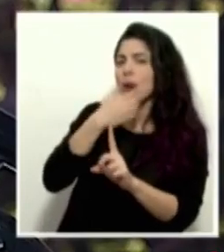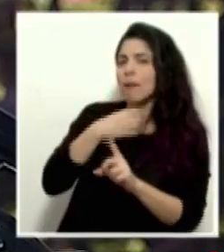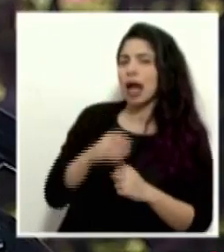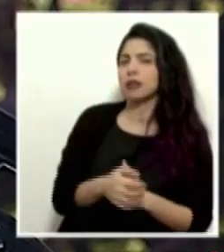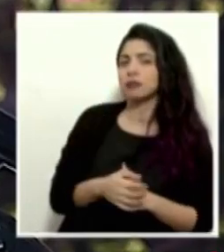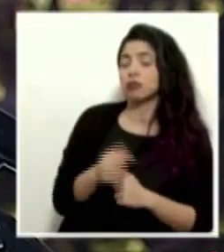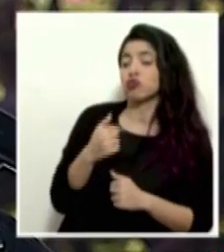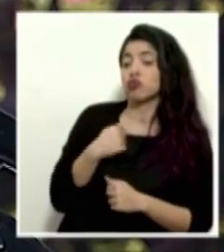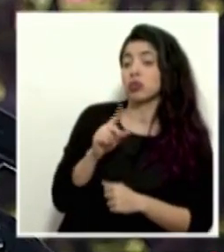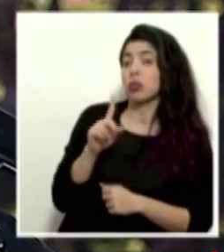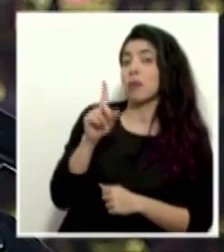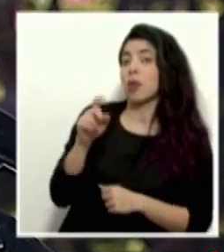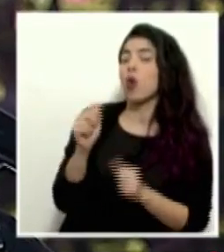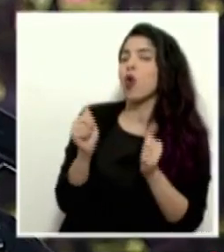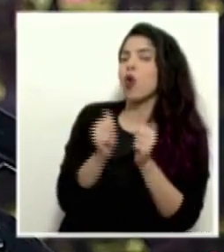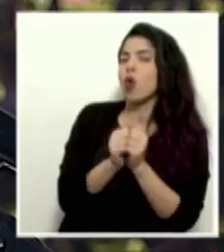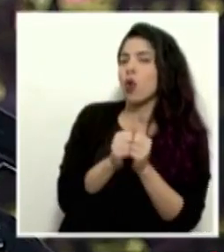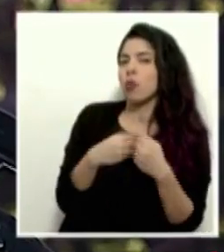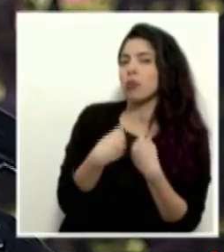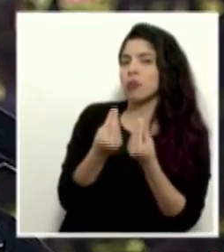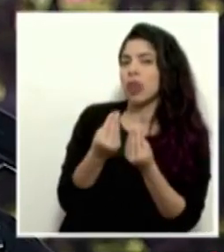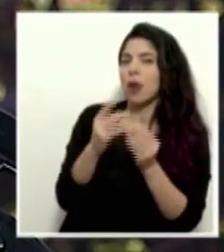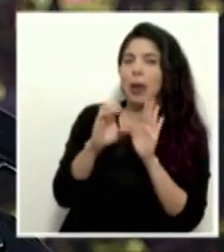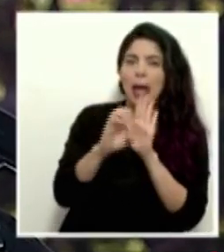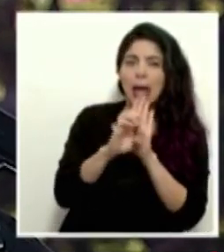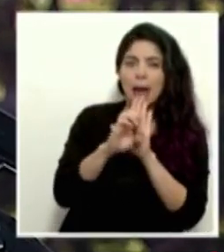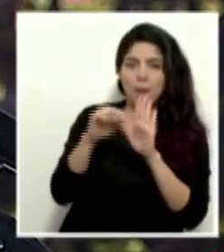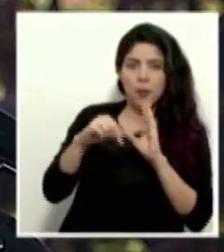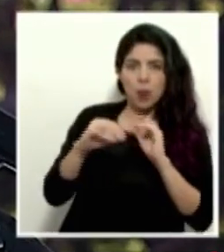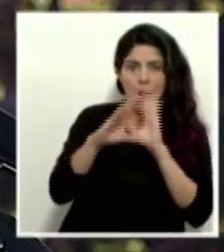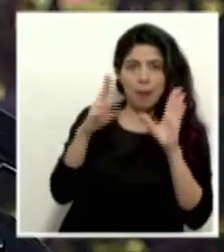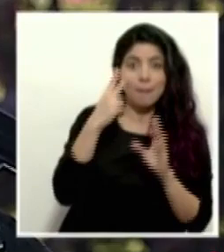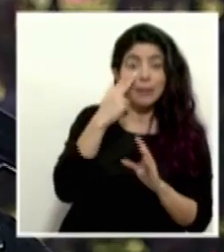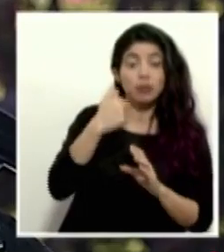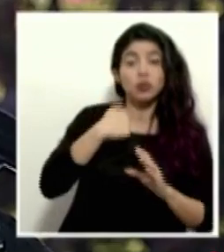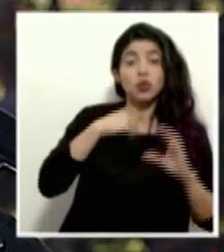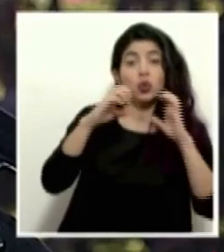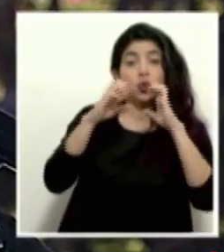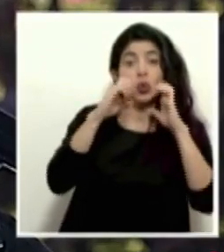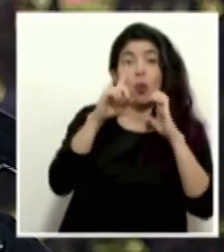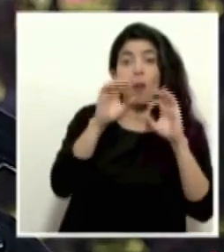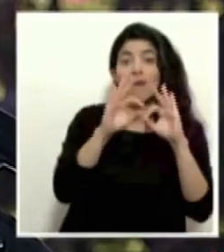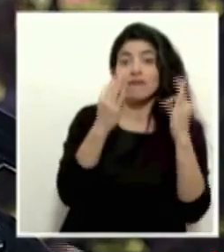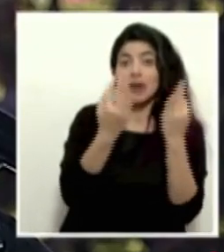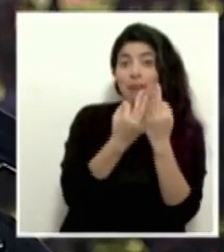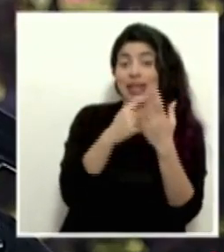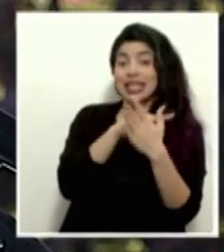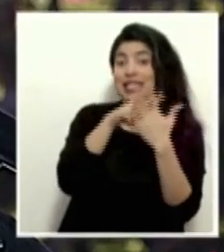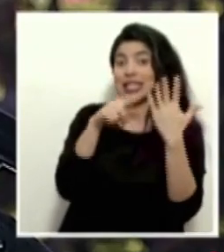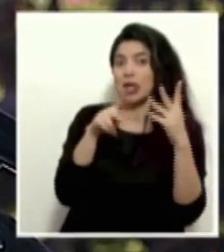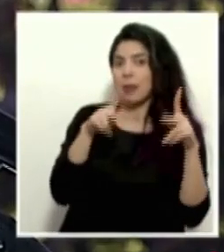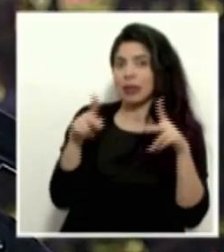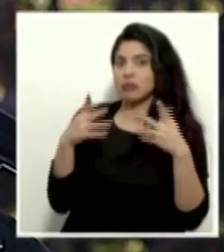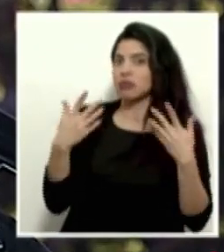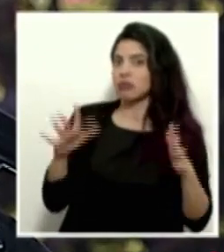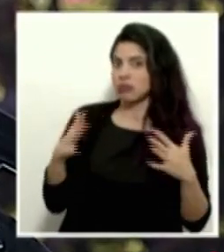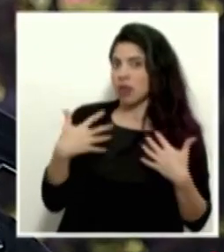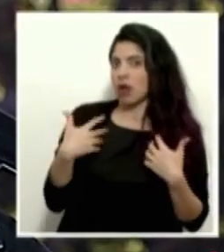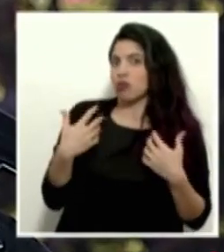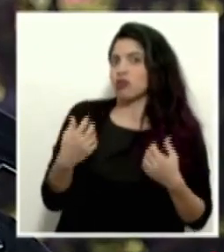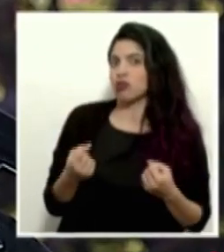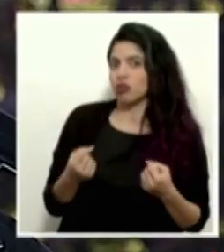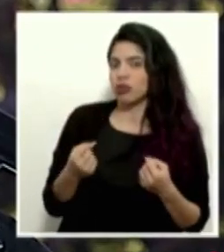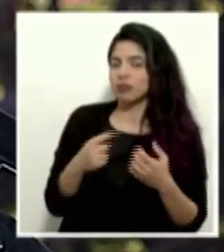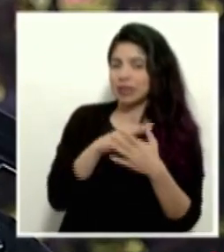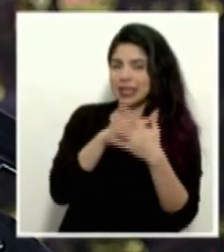y se la voy a hacer ejemplificando algo que vi esta mañana. Me tocó entrevistar a una familia de cinco personas ya recuperadas, de los